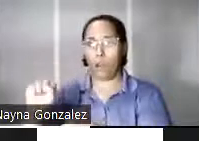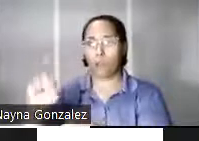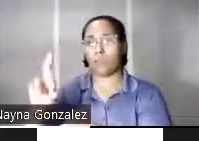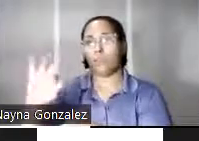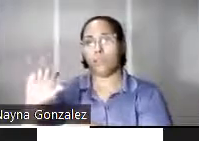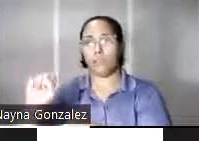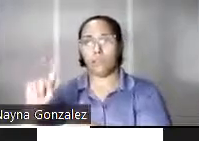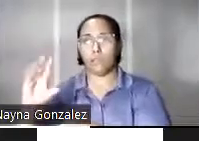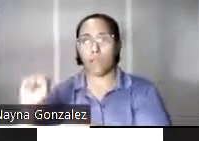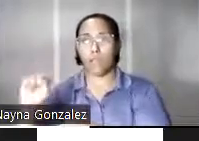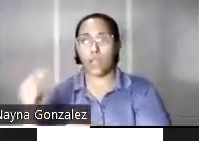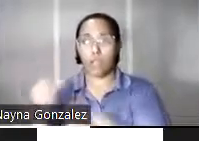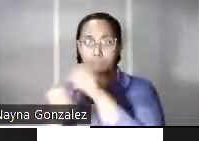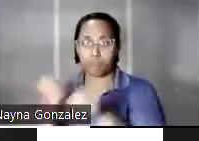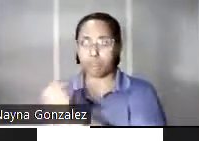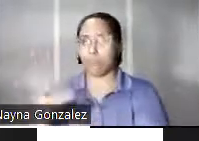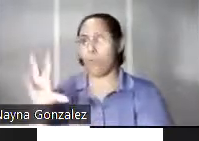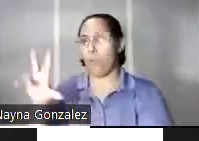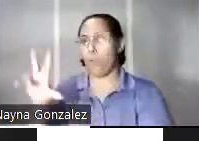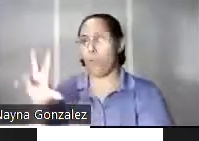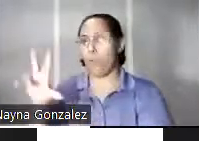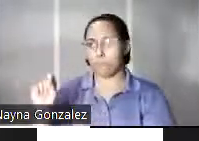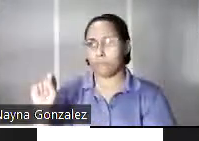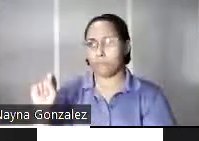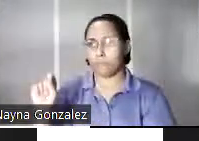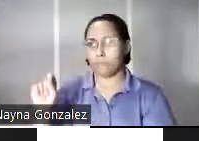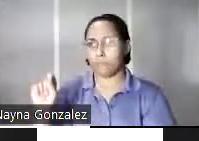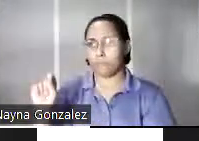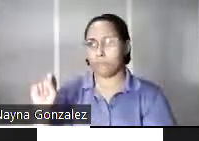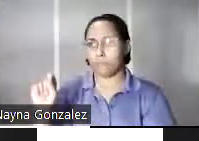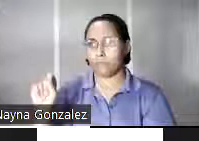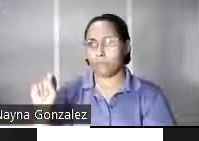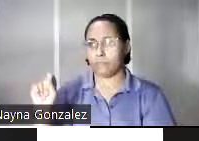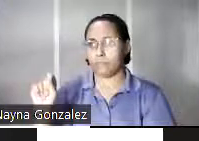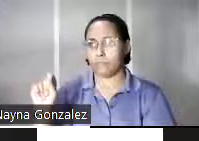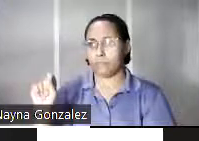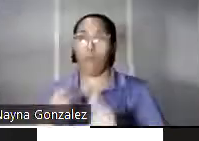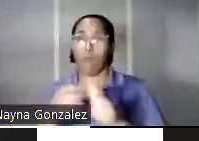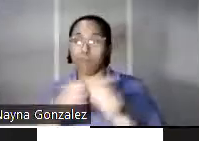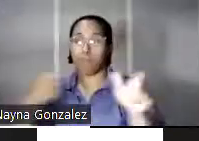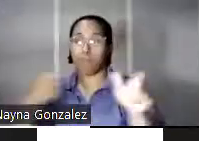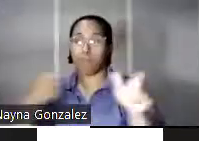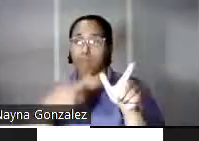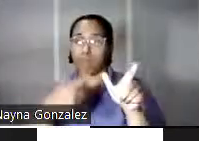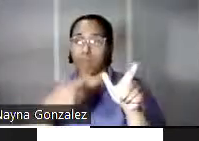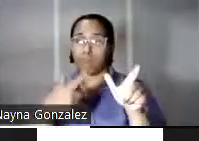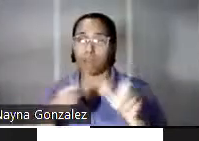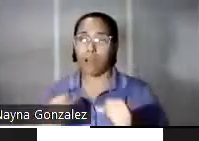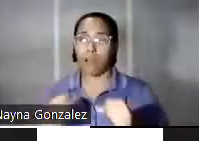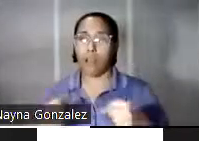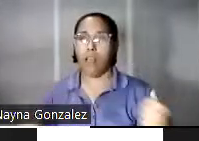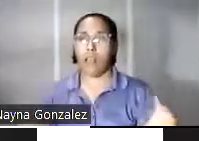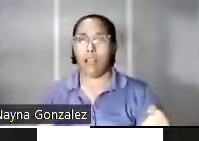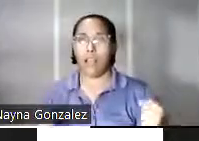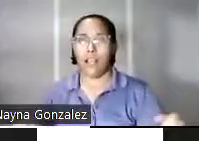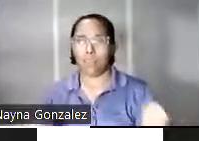2020, Apollos Arrow, sobre el impacto del COVID-19 en nuestras vidas, los años que siguieron a